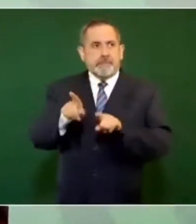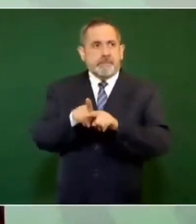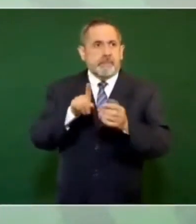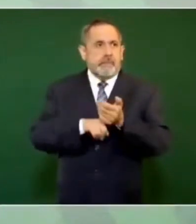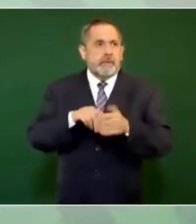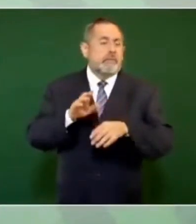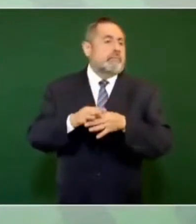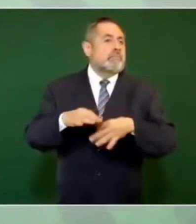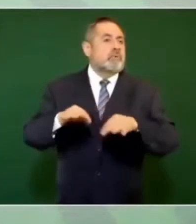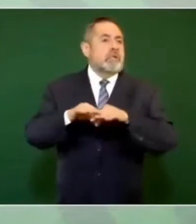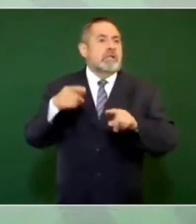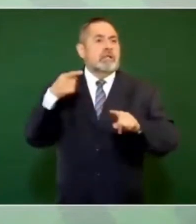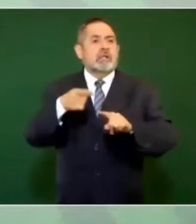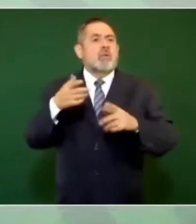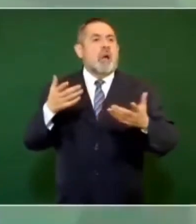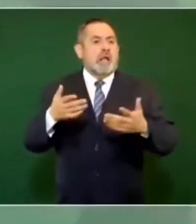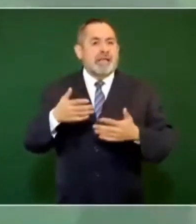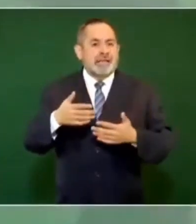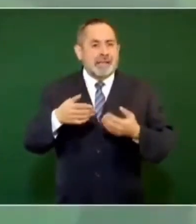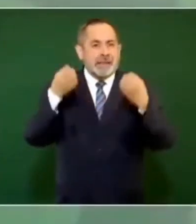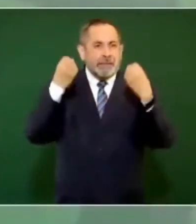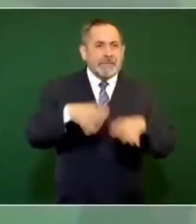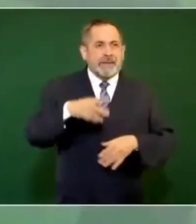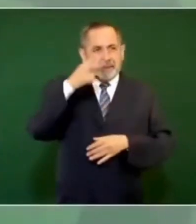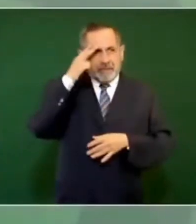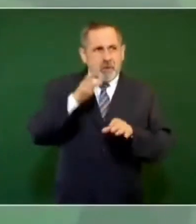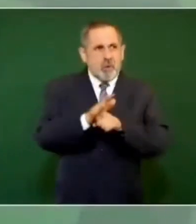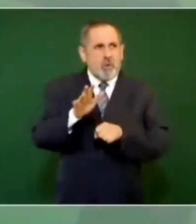más ha dañado a México.